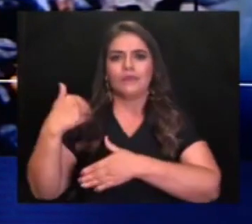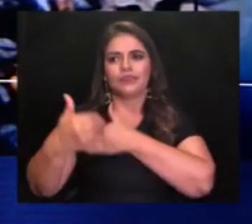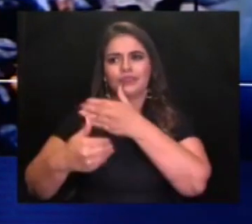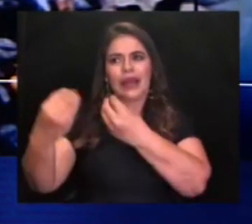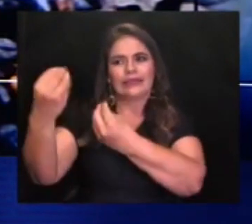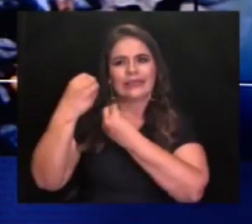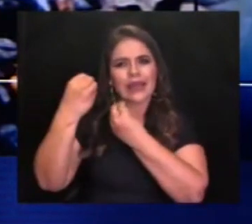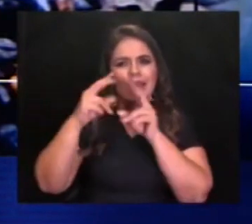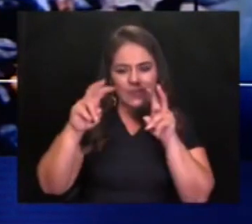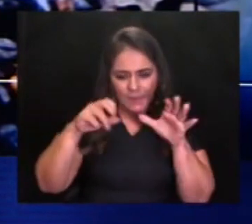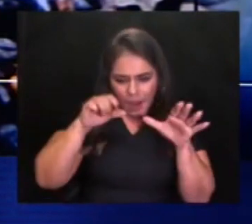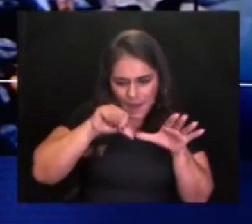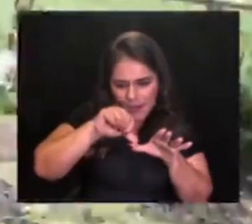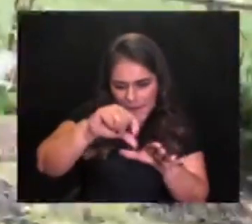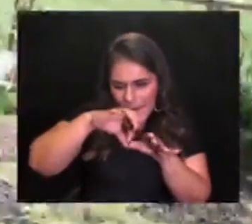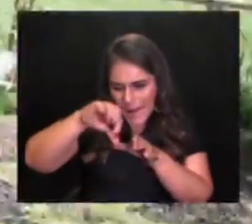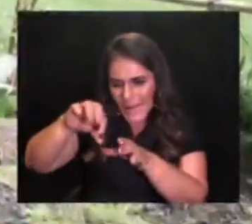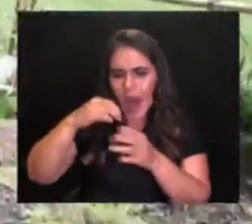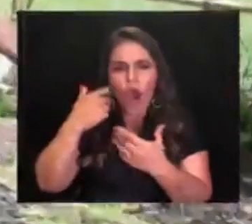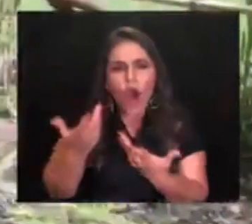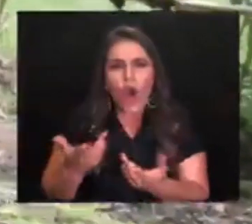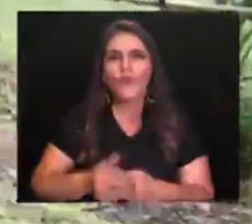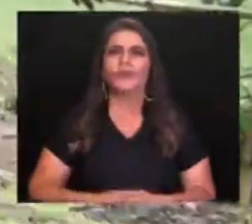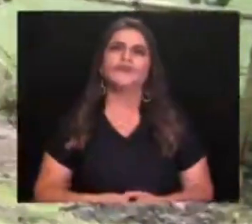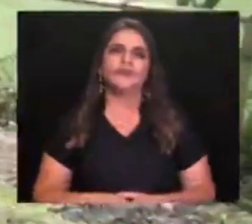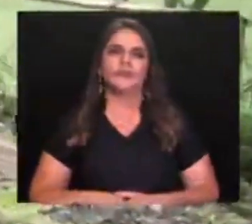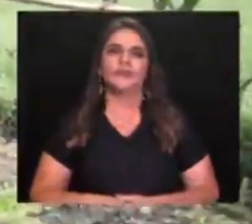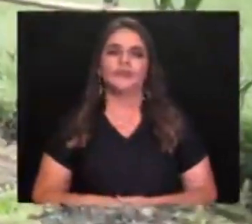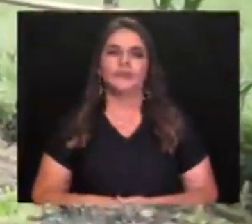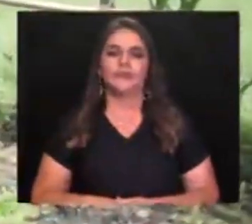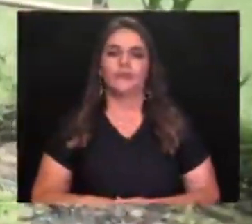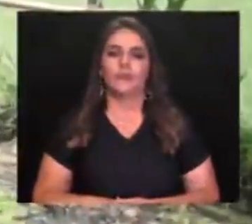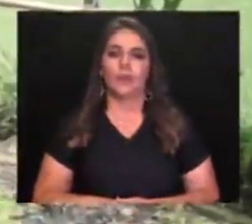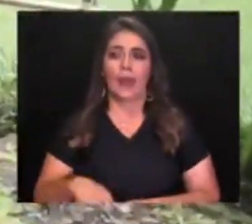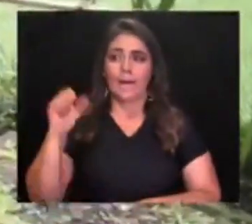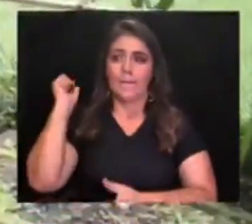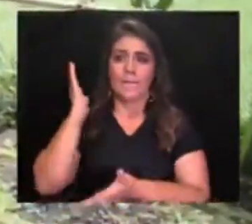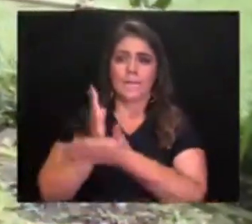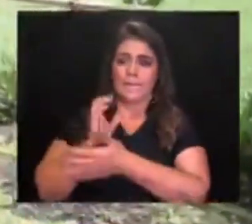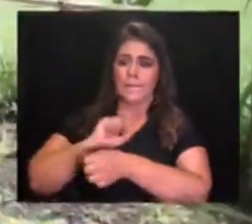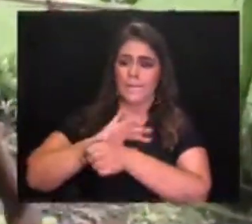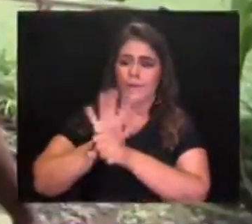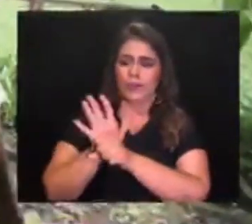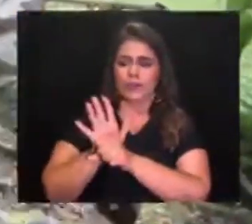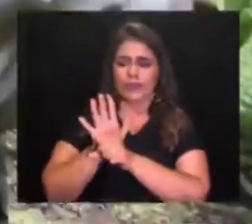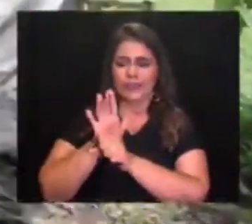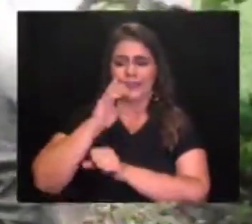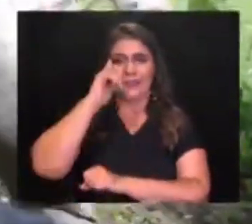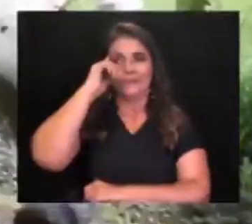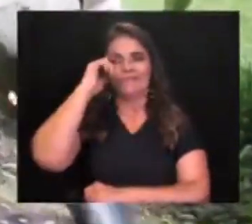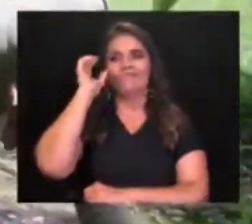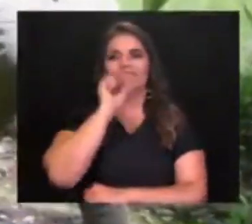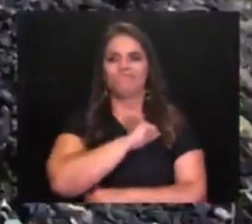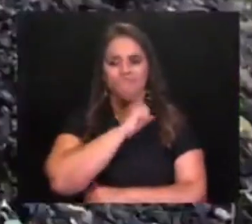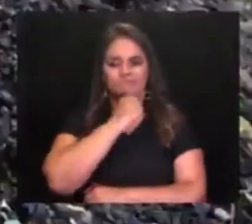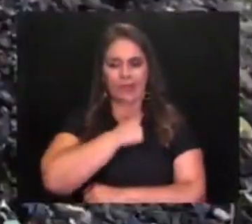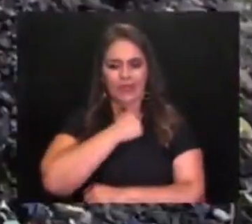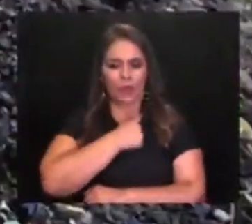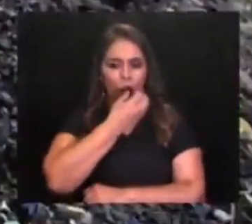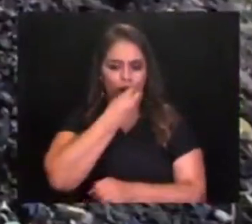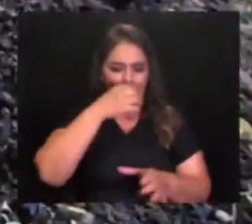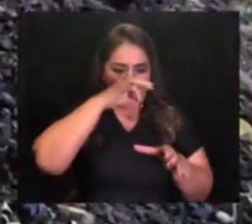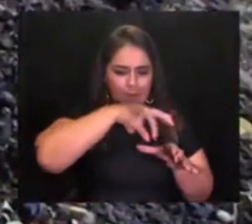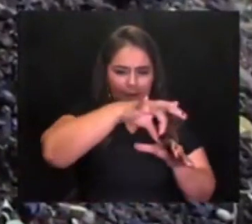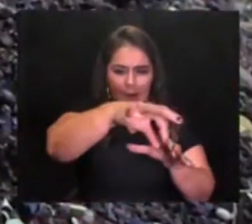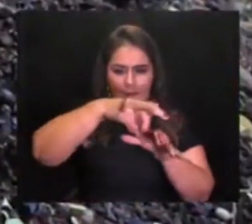La pandemia ha enseñado a los caficultores la importancia de sembrar sus propios alimentos